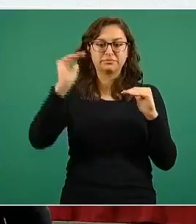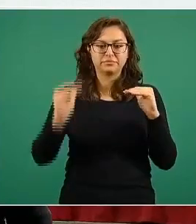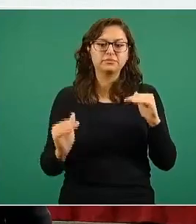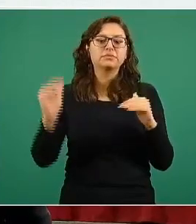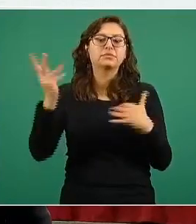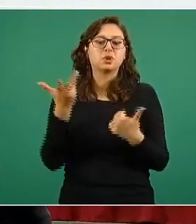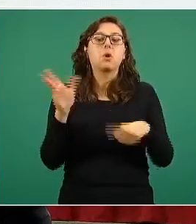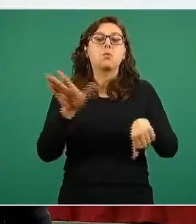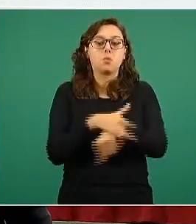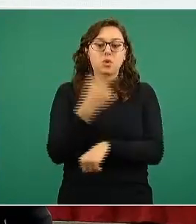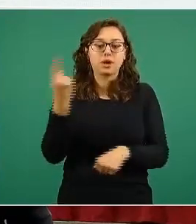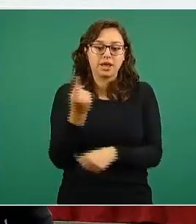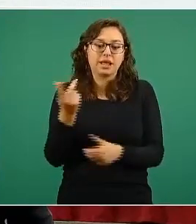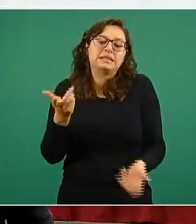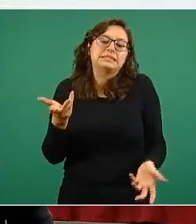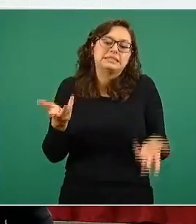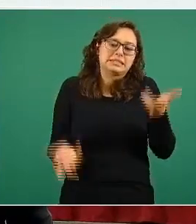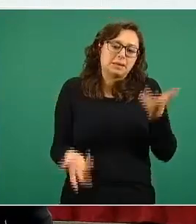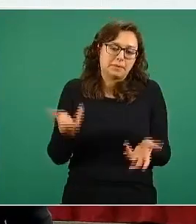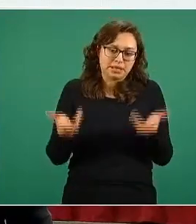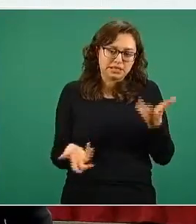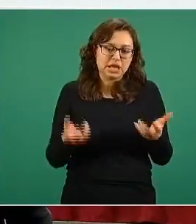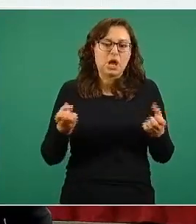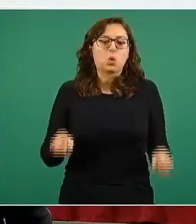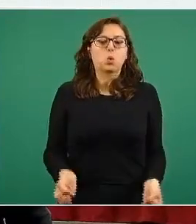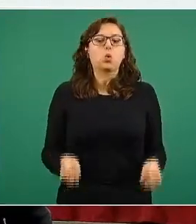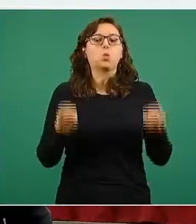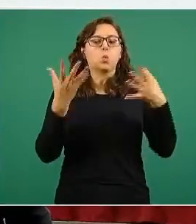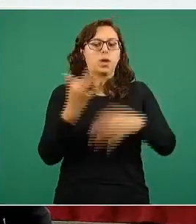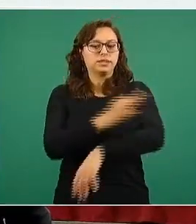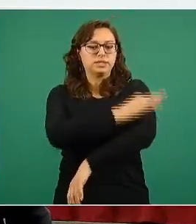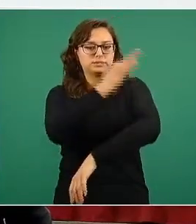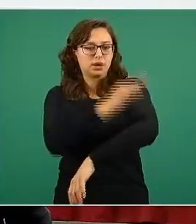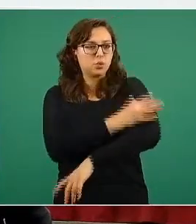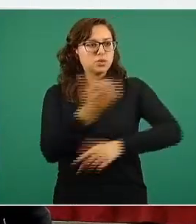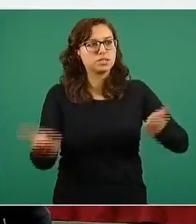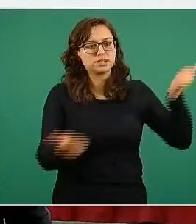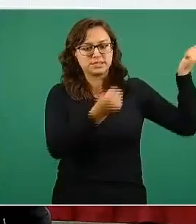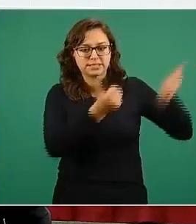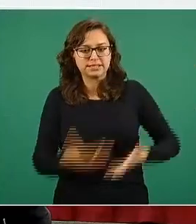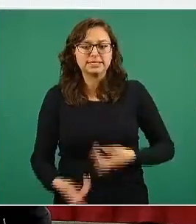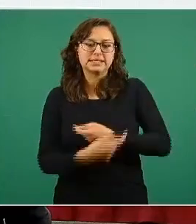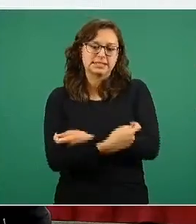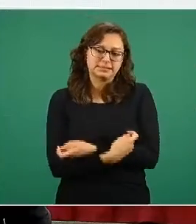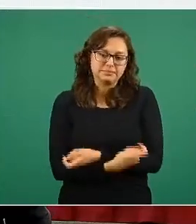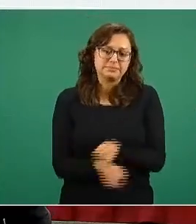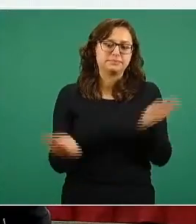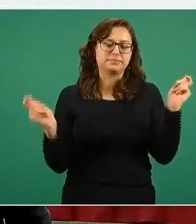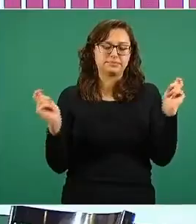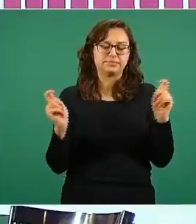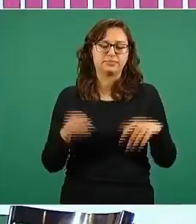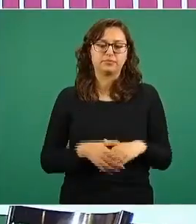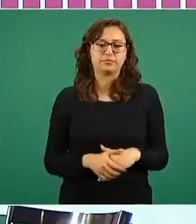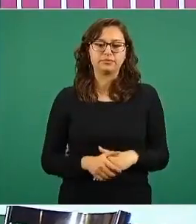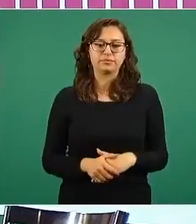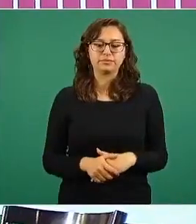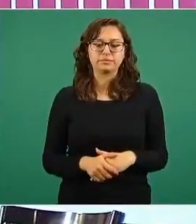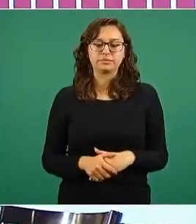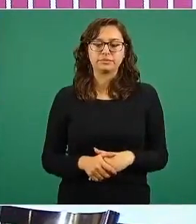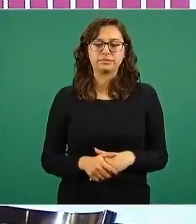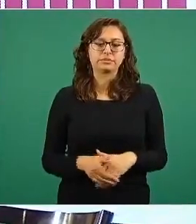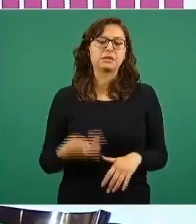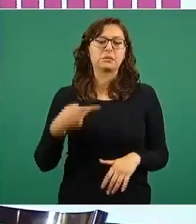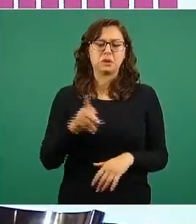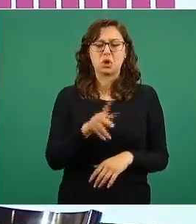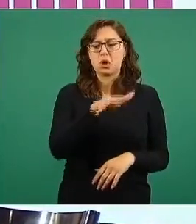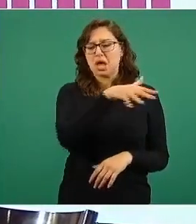precisamente a las modalidades de distribución de la vacuna entre los distintos centros de vacunación. Pero en promedio